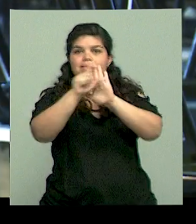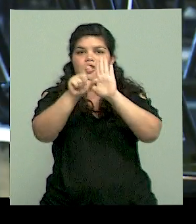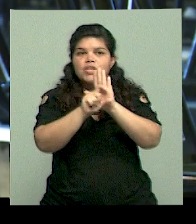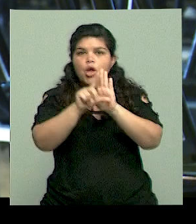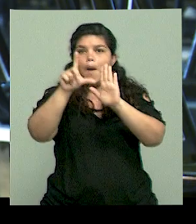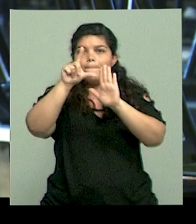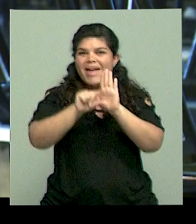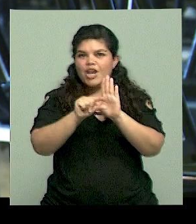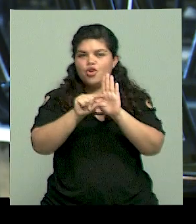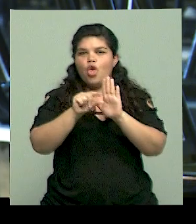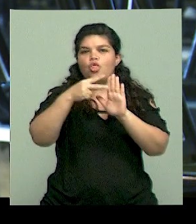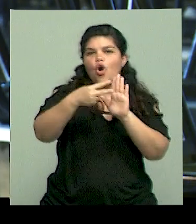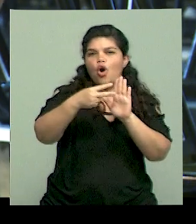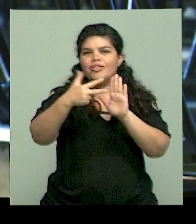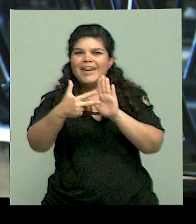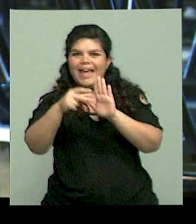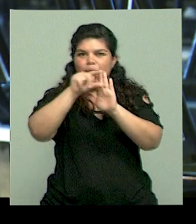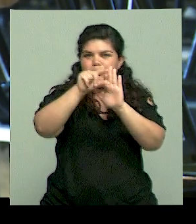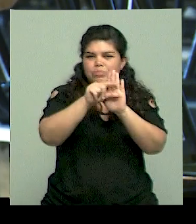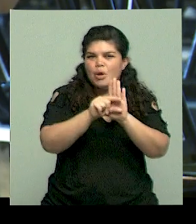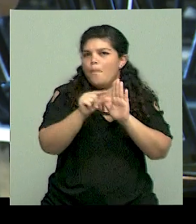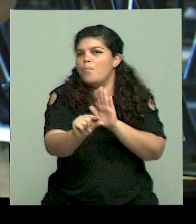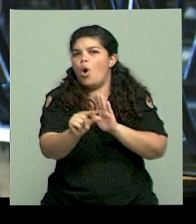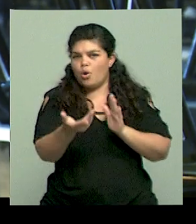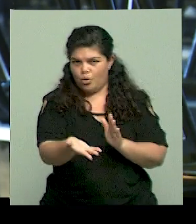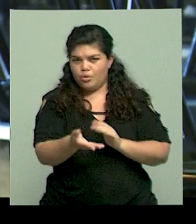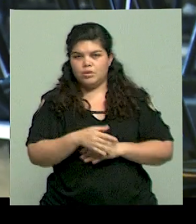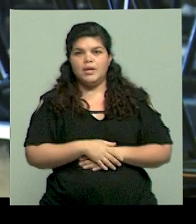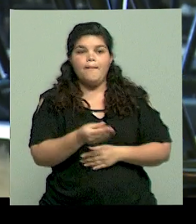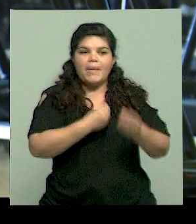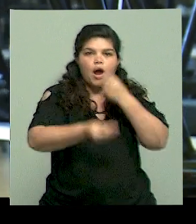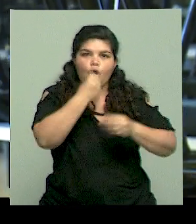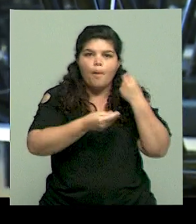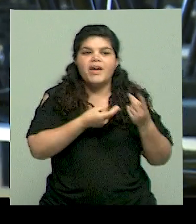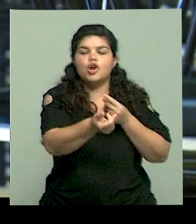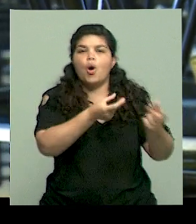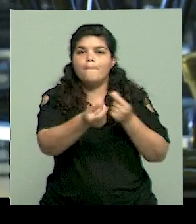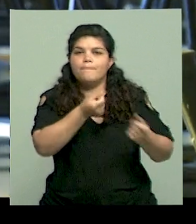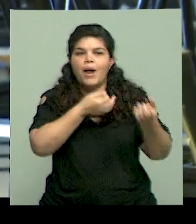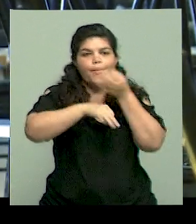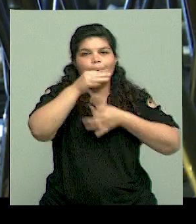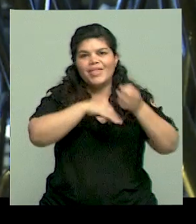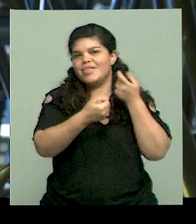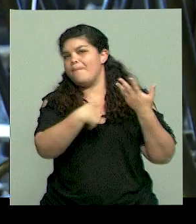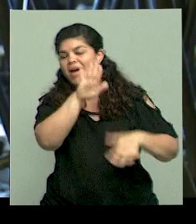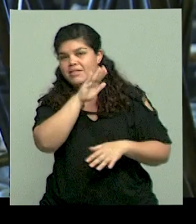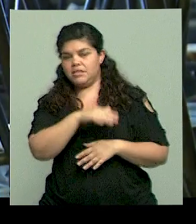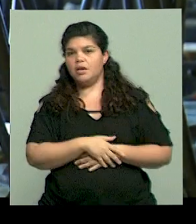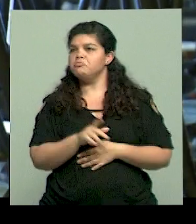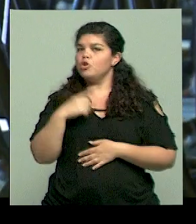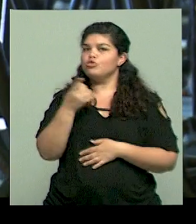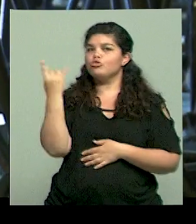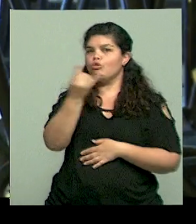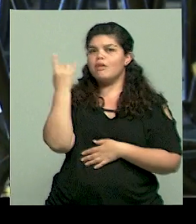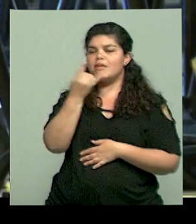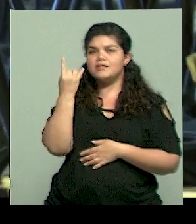Bueno, estamos en un proceso, quiero decir, no sé si corto o largo plazo, pero... montón. Falta un montón, largo plazo entonces. Entonces, quería decirte respecto a